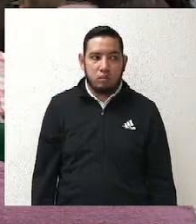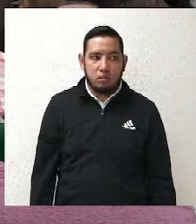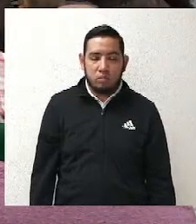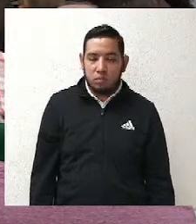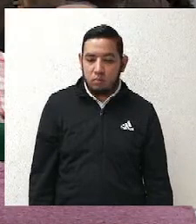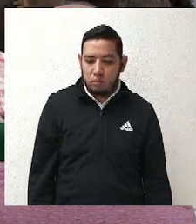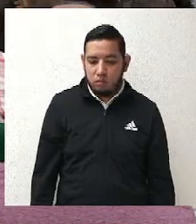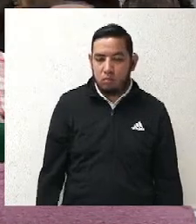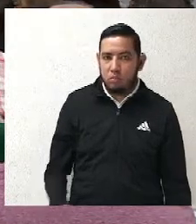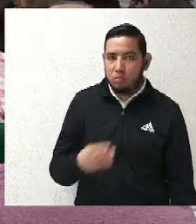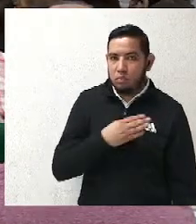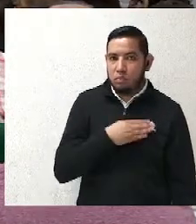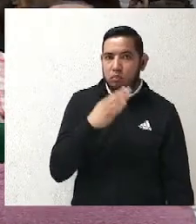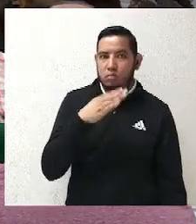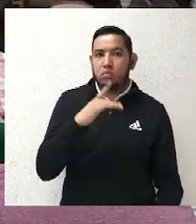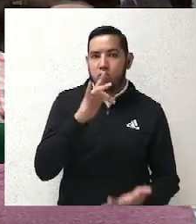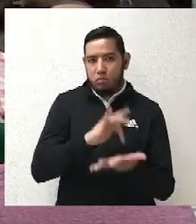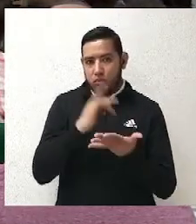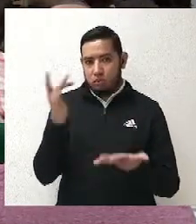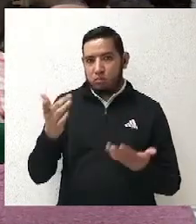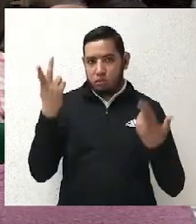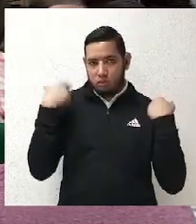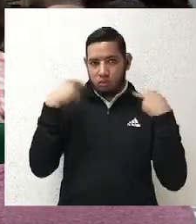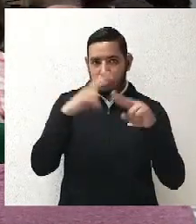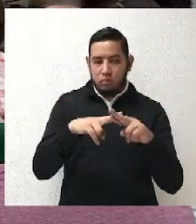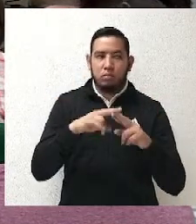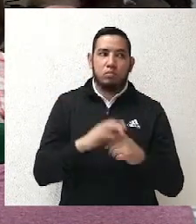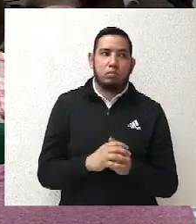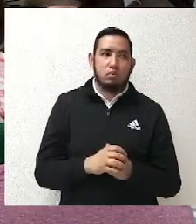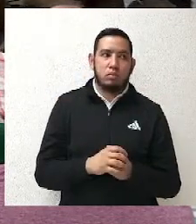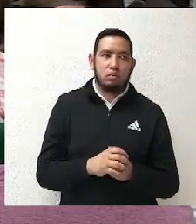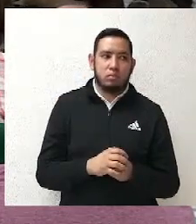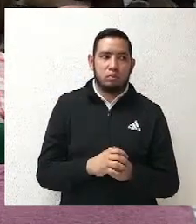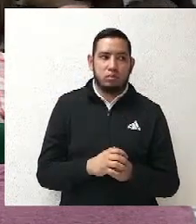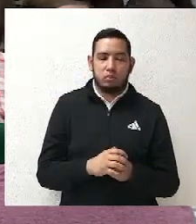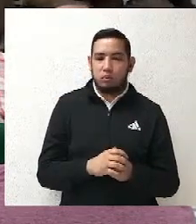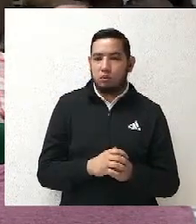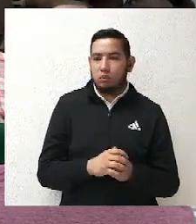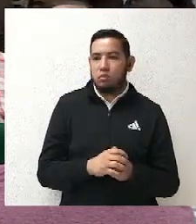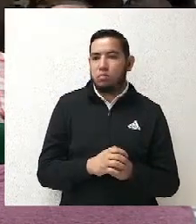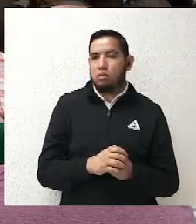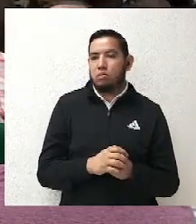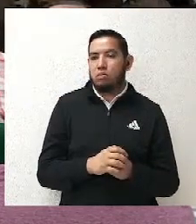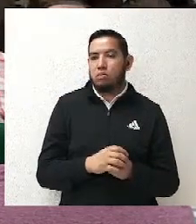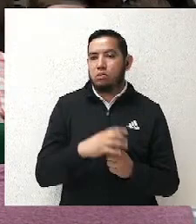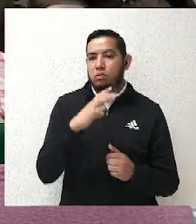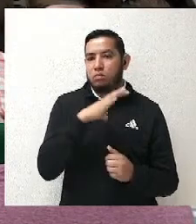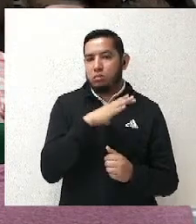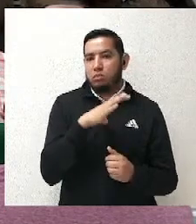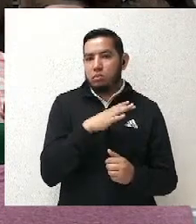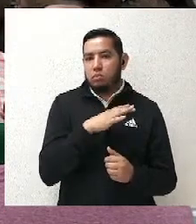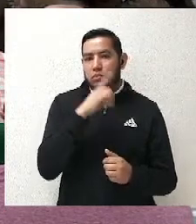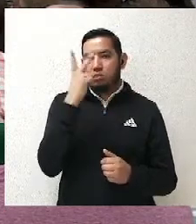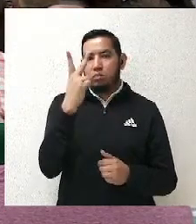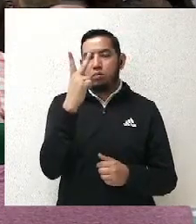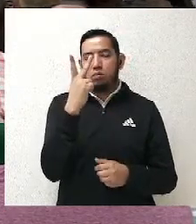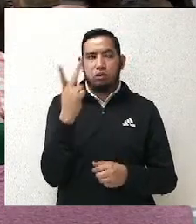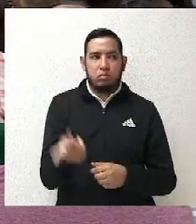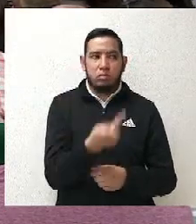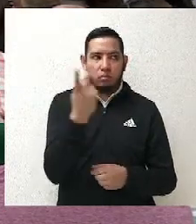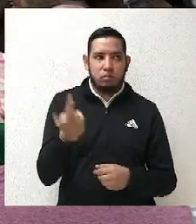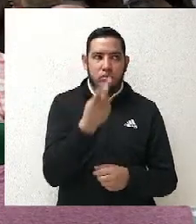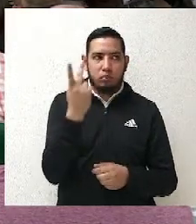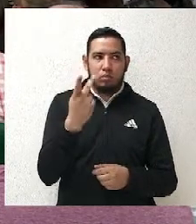Bueno, gracias maestro Sergio. En redes sociales hay dos preguntas, de Diana